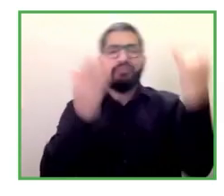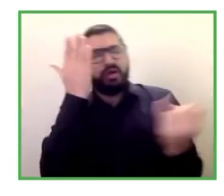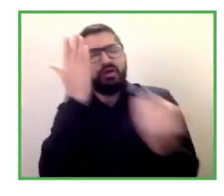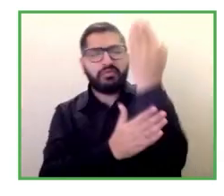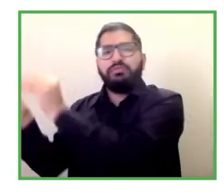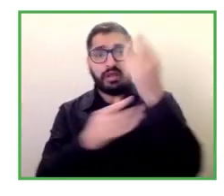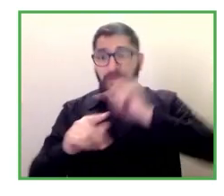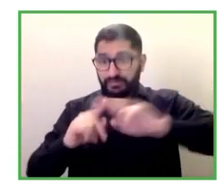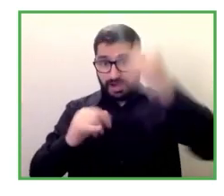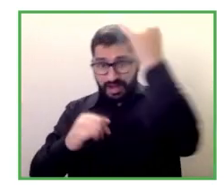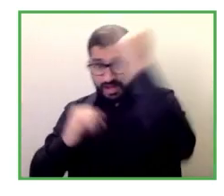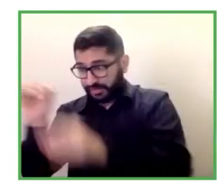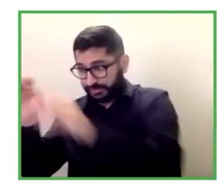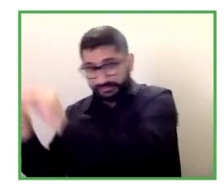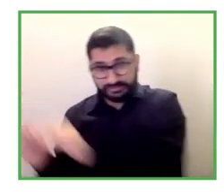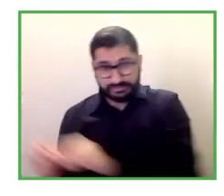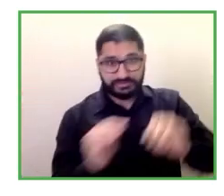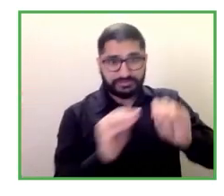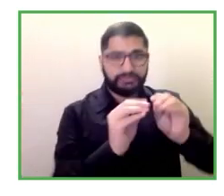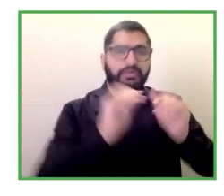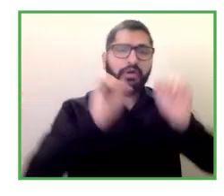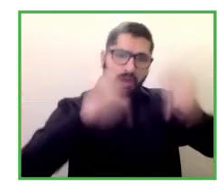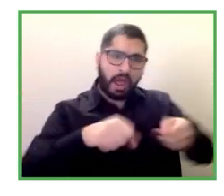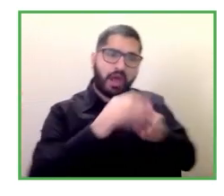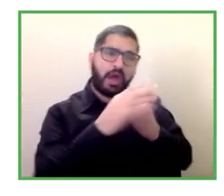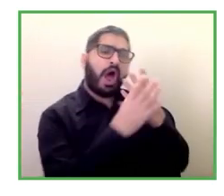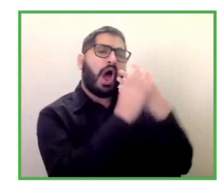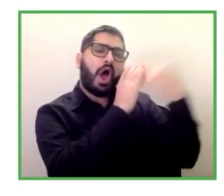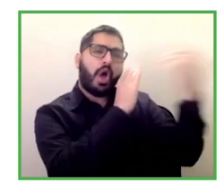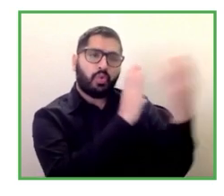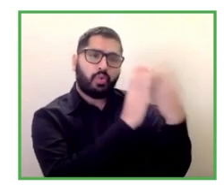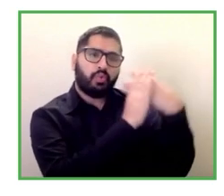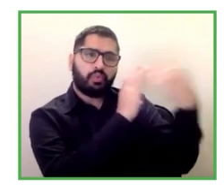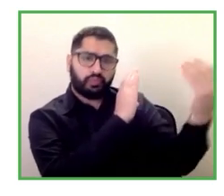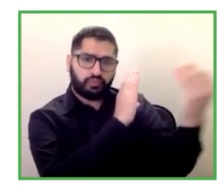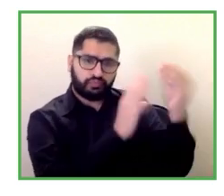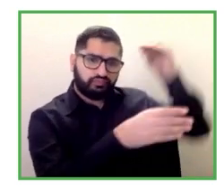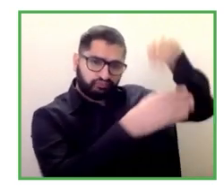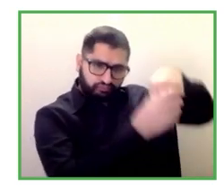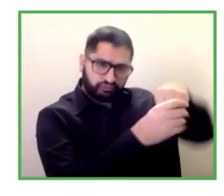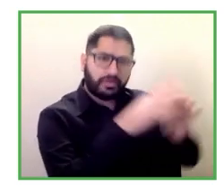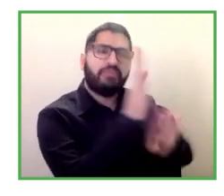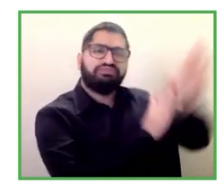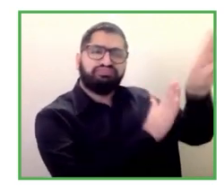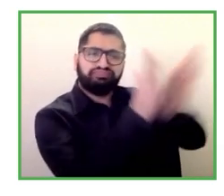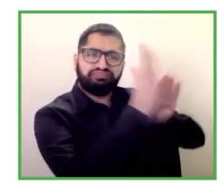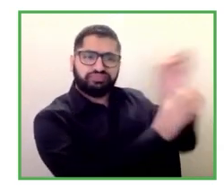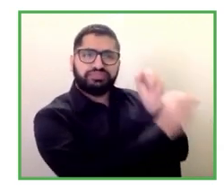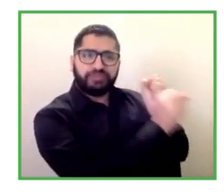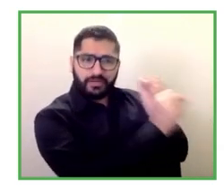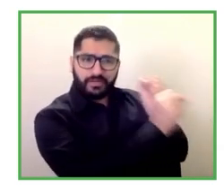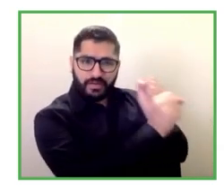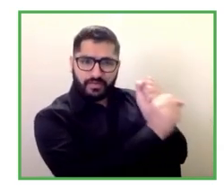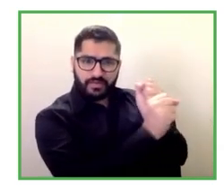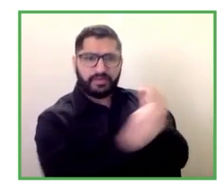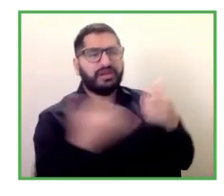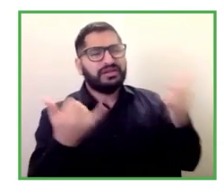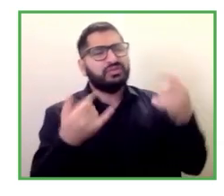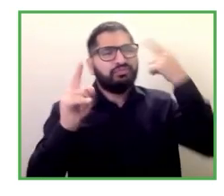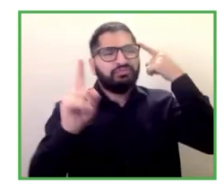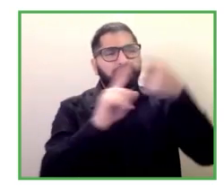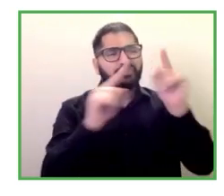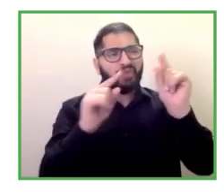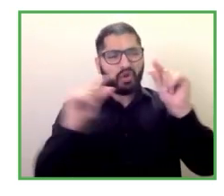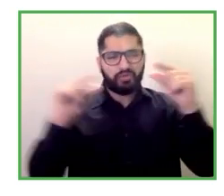desarrollar una actividad laboral fuera eso en buena medida chocó con la resistencia de las propias autoridades